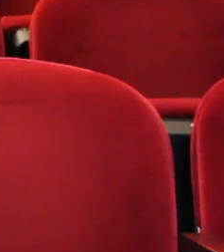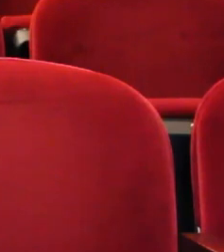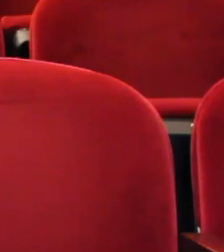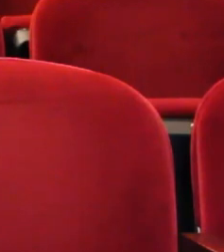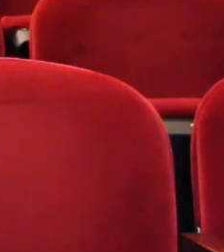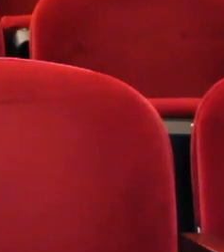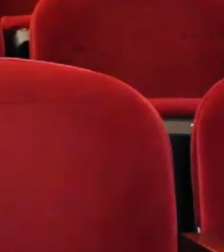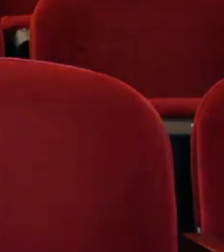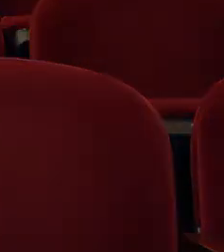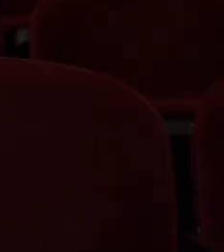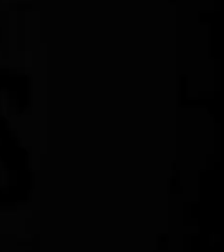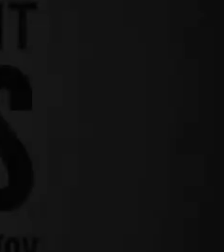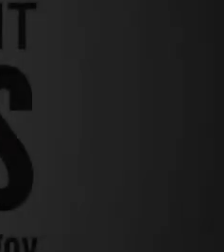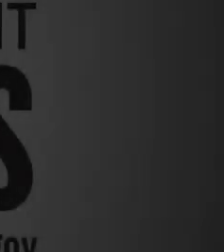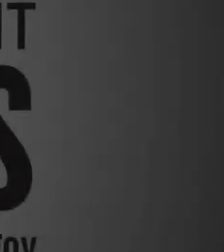en Cultura Virtual